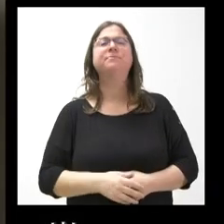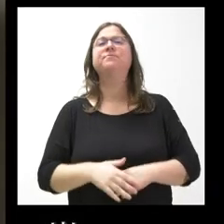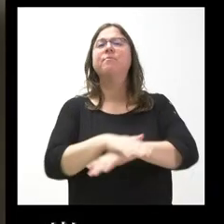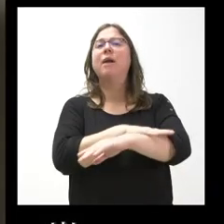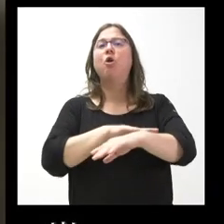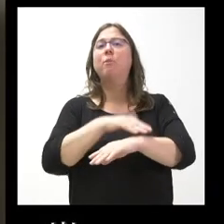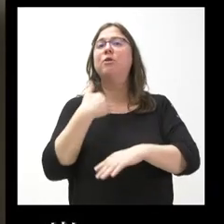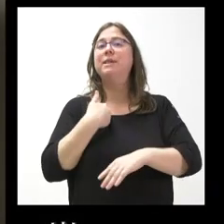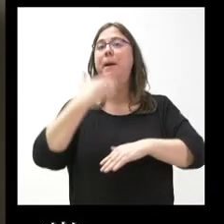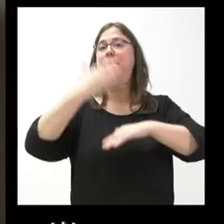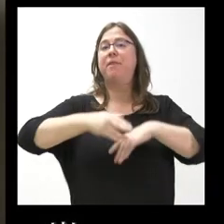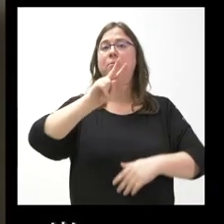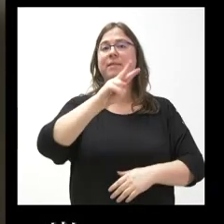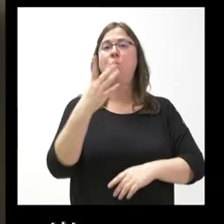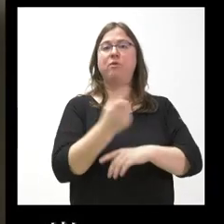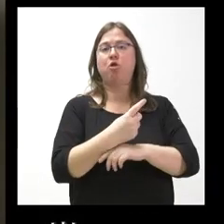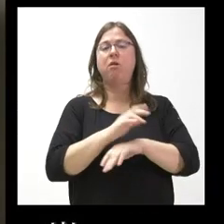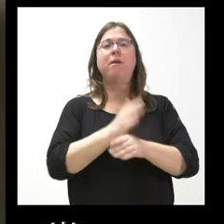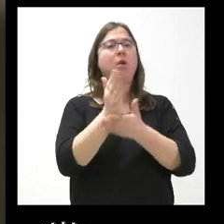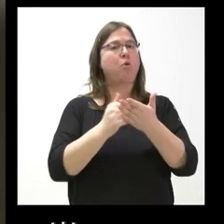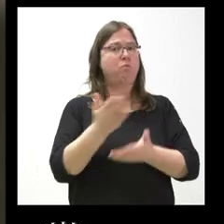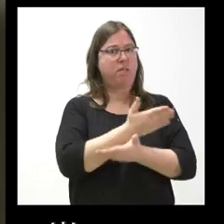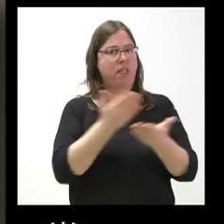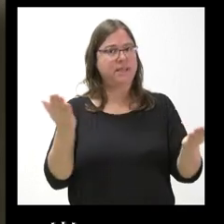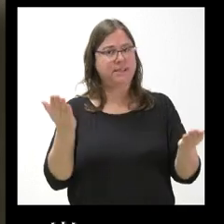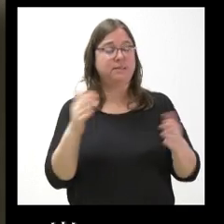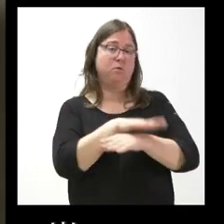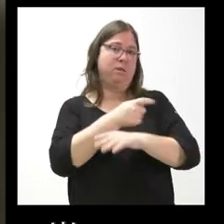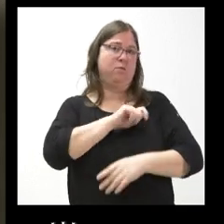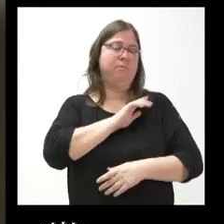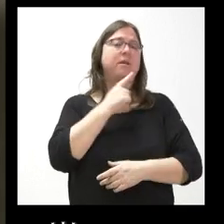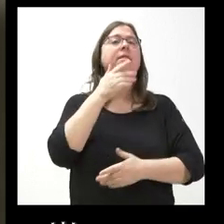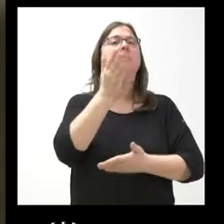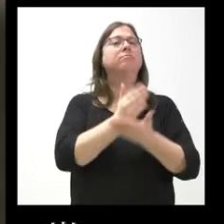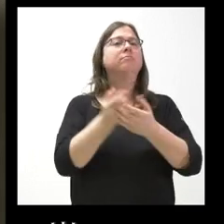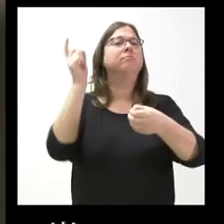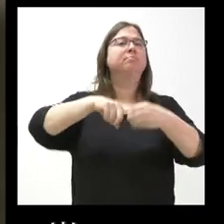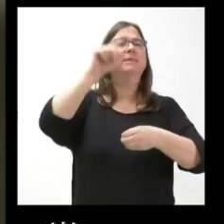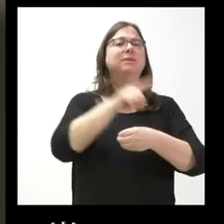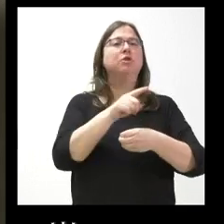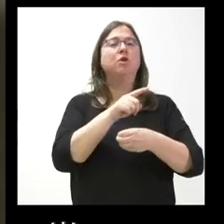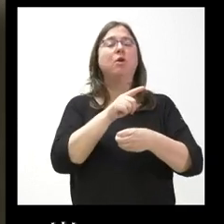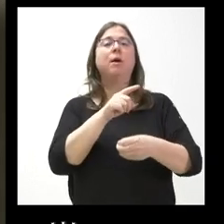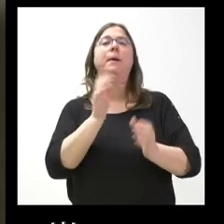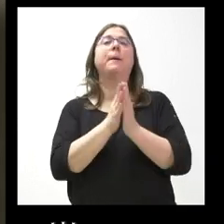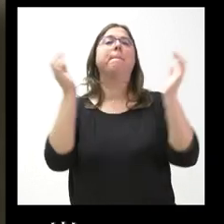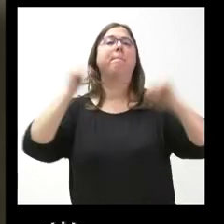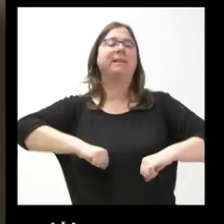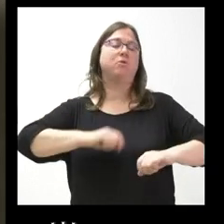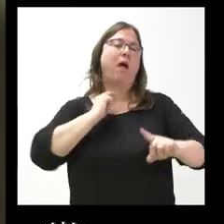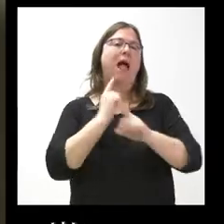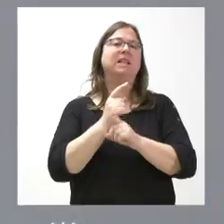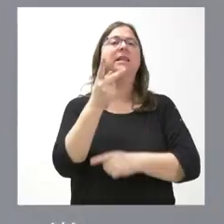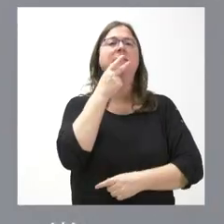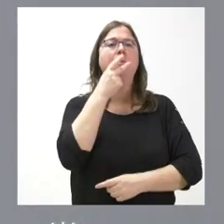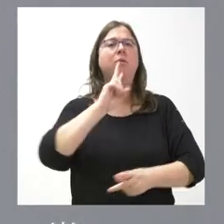dado un plazo de 24 horas para que las comunidades autónomas decidieran si se adhieren o no al pacto Aptitabaco, no sé si Castilla y León ya ha contestado.